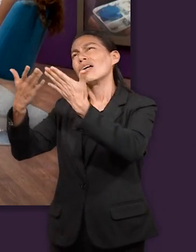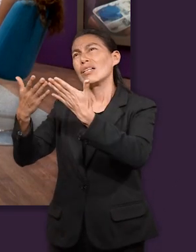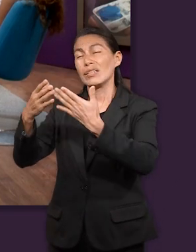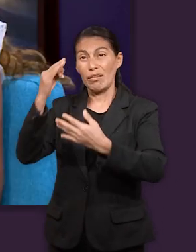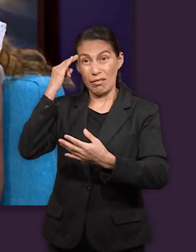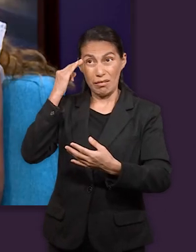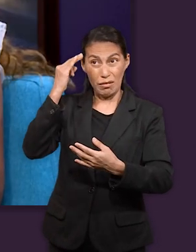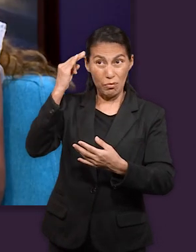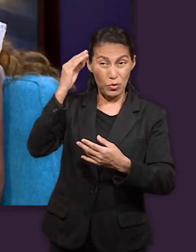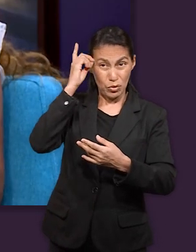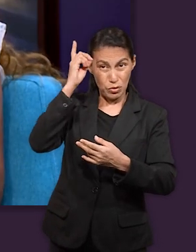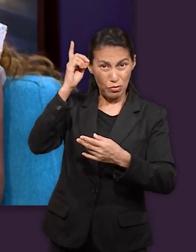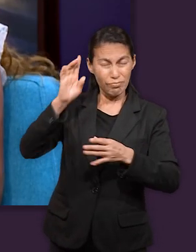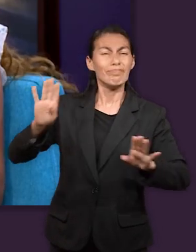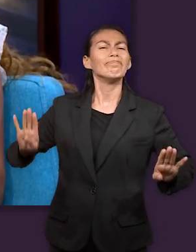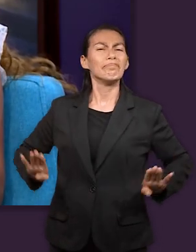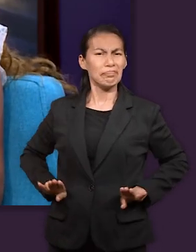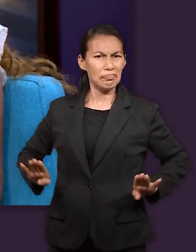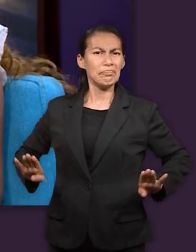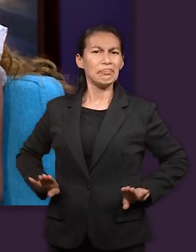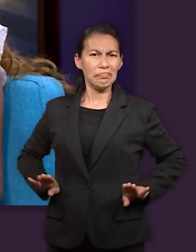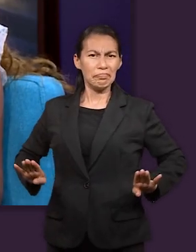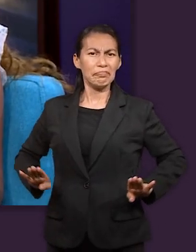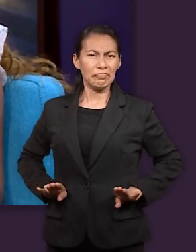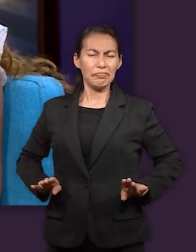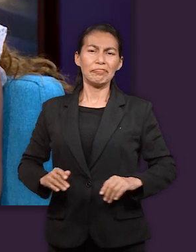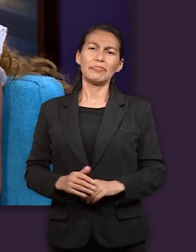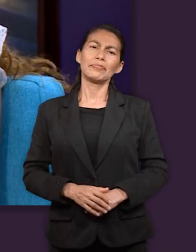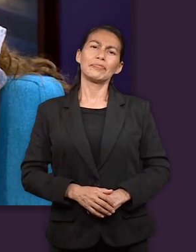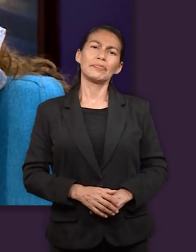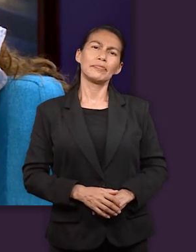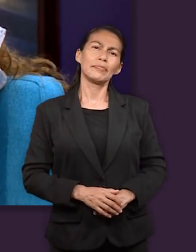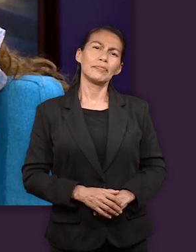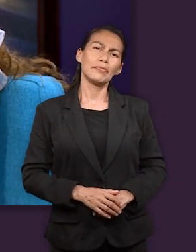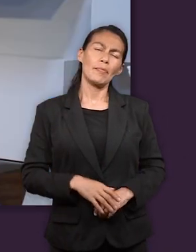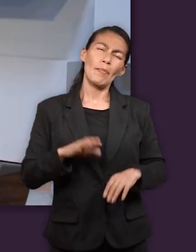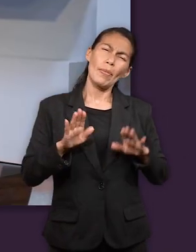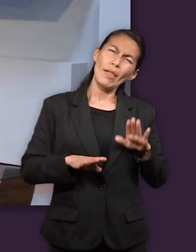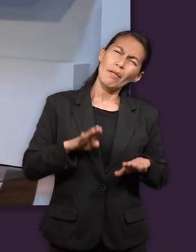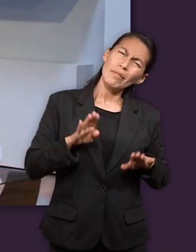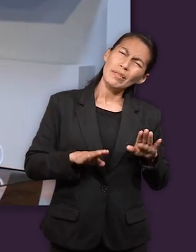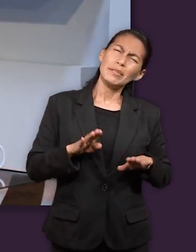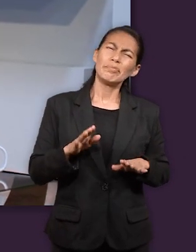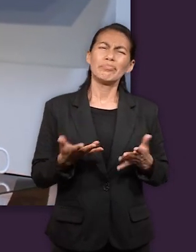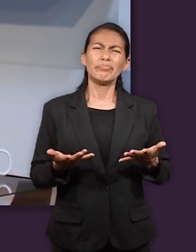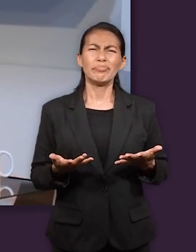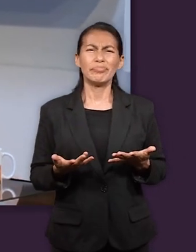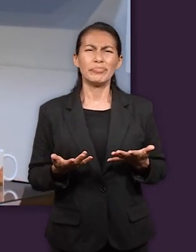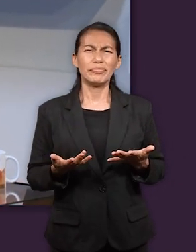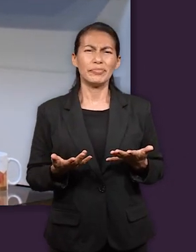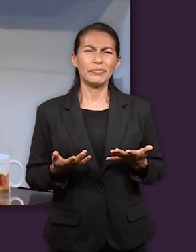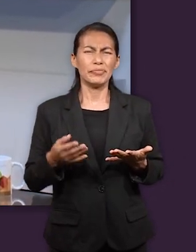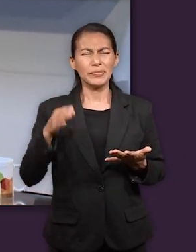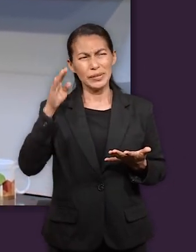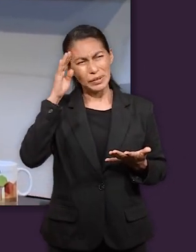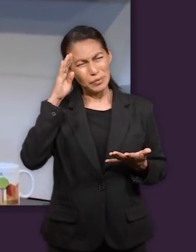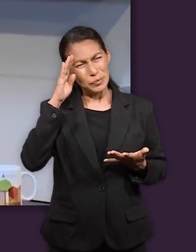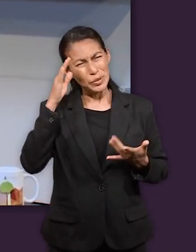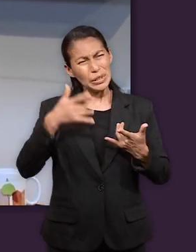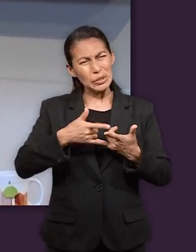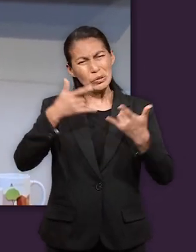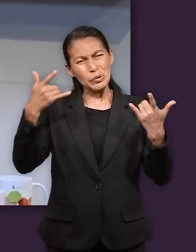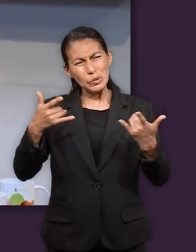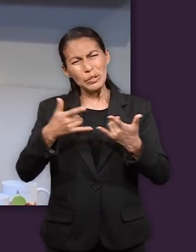y sobre todo conocer que los tiempos de Dios son perfectos en nuestro mundo está la creencia muchas veces de que la